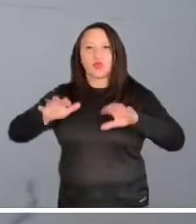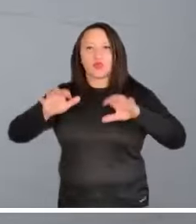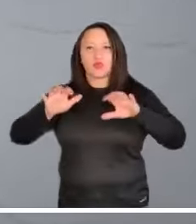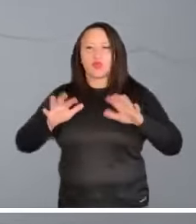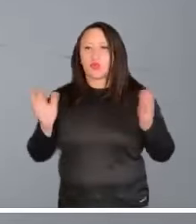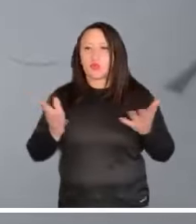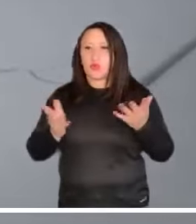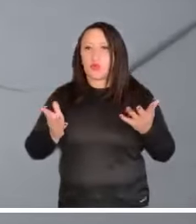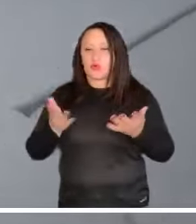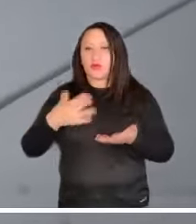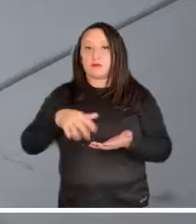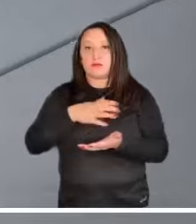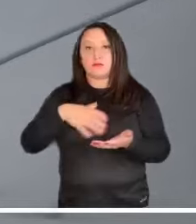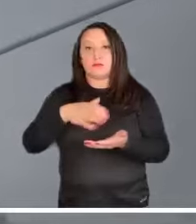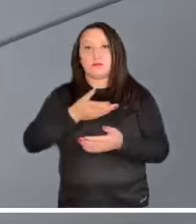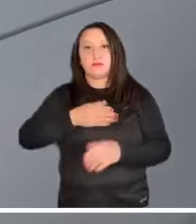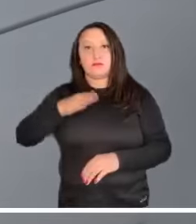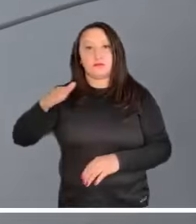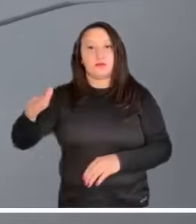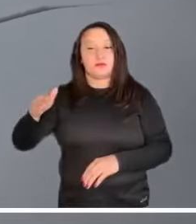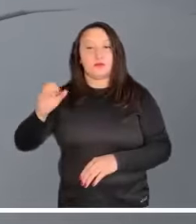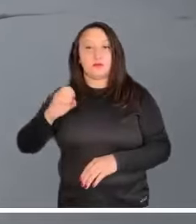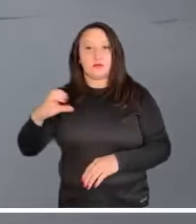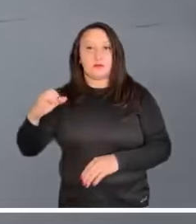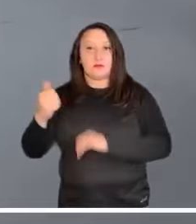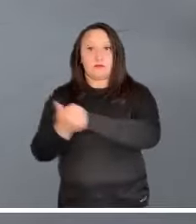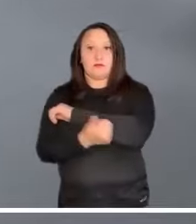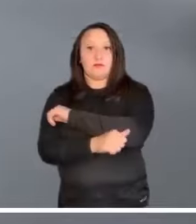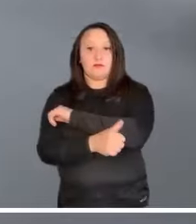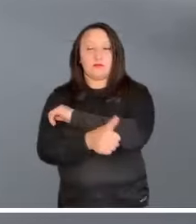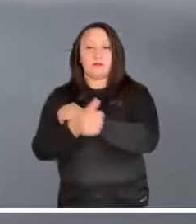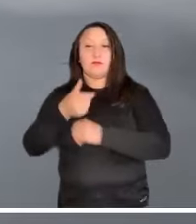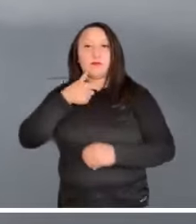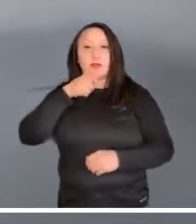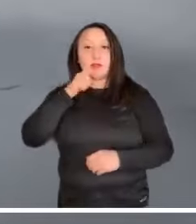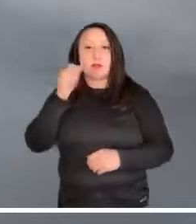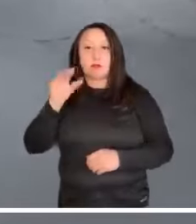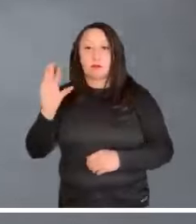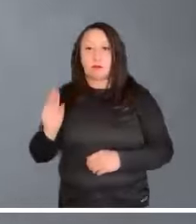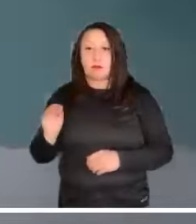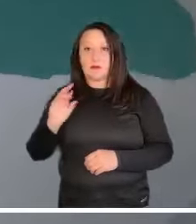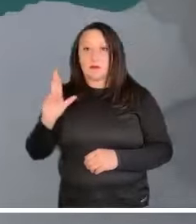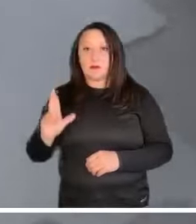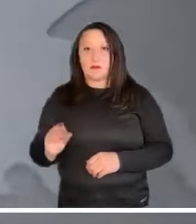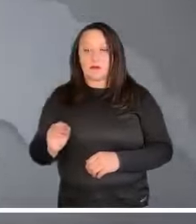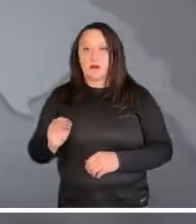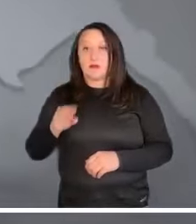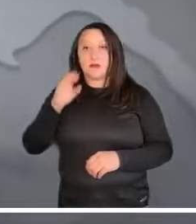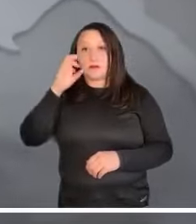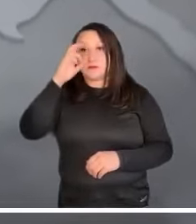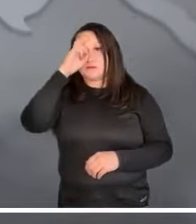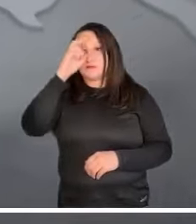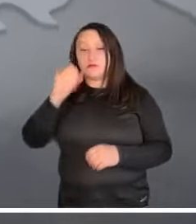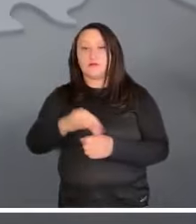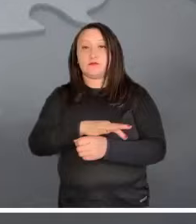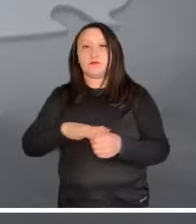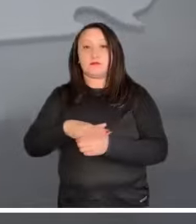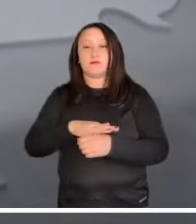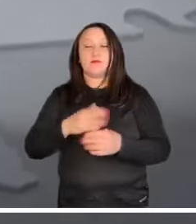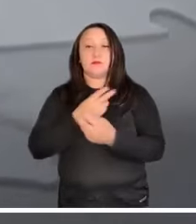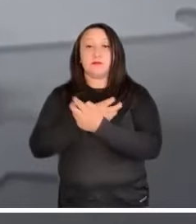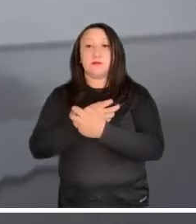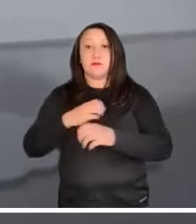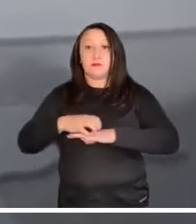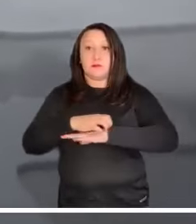en Santander, Antioquia, Occidente de Boyacá, Caldas, Quindío, Rizaralda, Norte de Cundinamarca, Huila y Tolima.